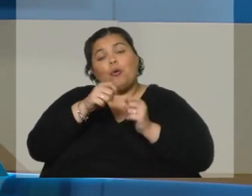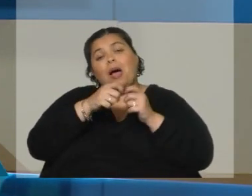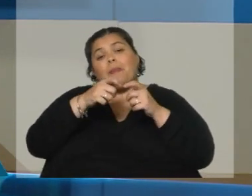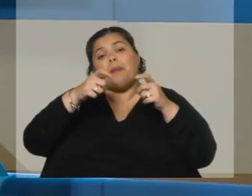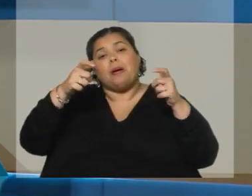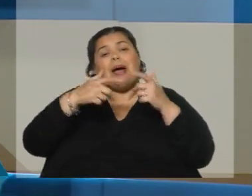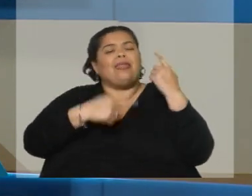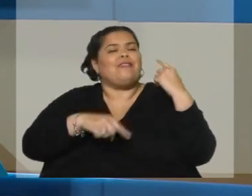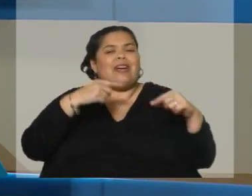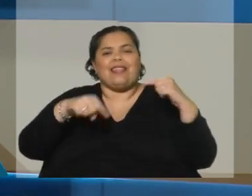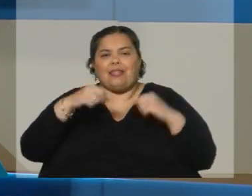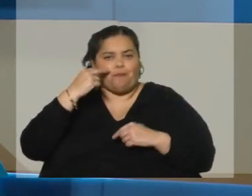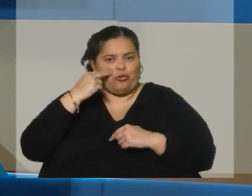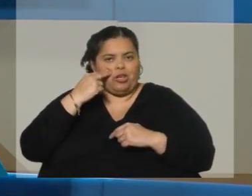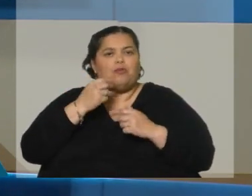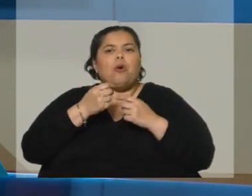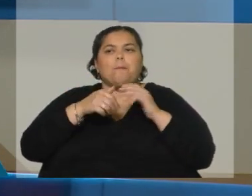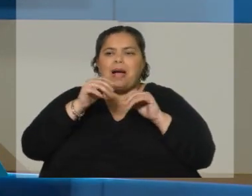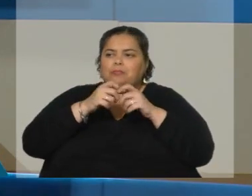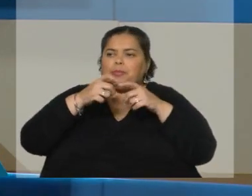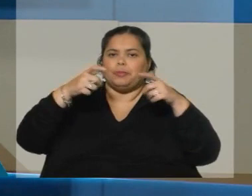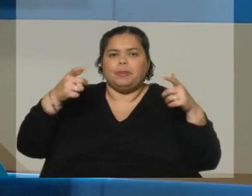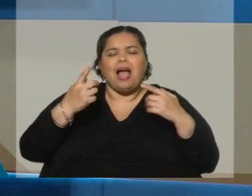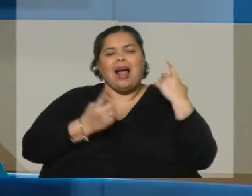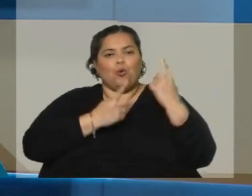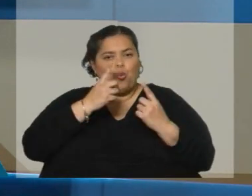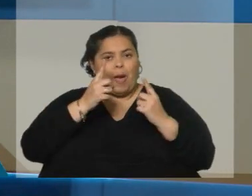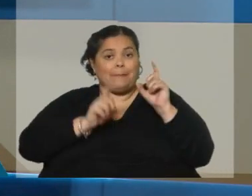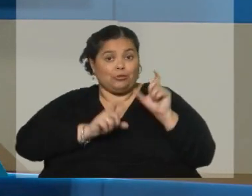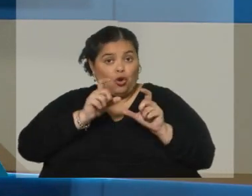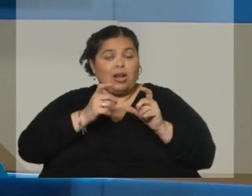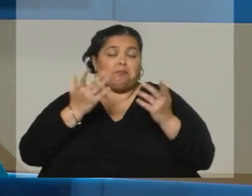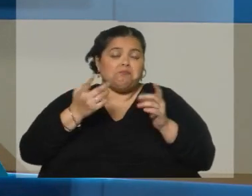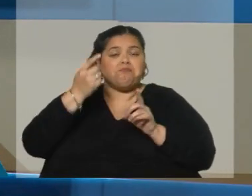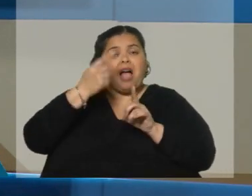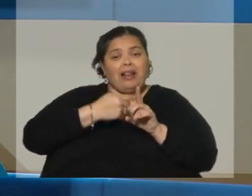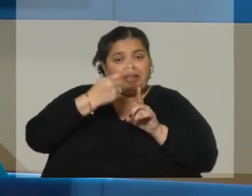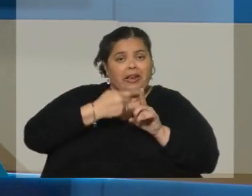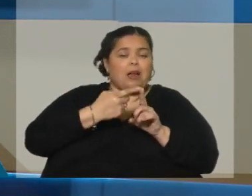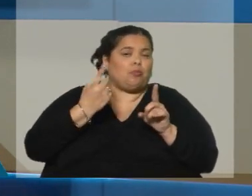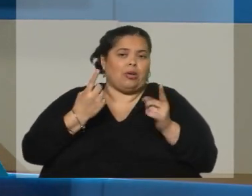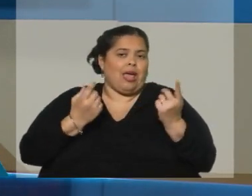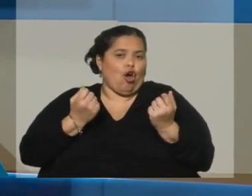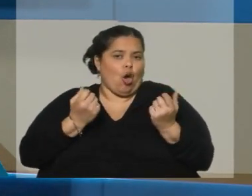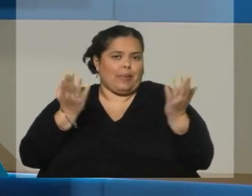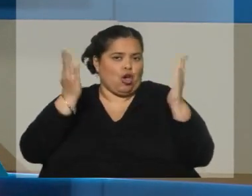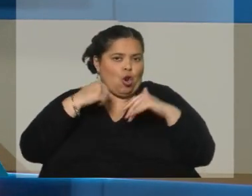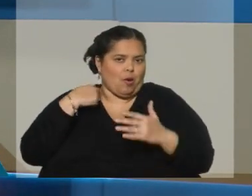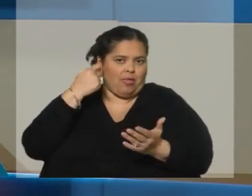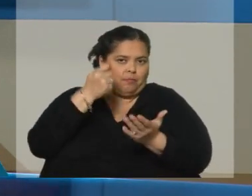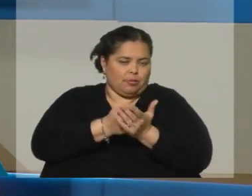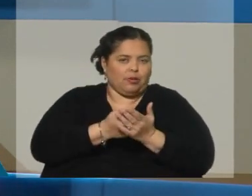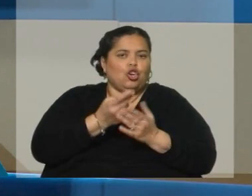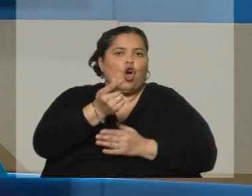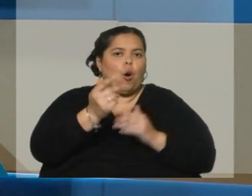distintas razones. Hay quienes apuestan un alquiler por cuestiones económicas, no pueden llegar a una